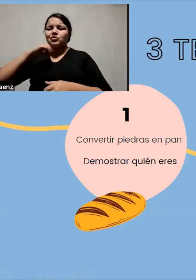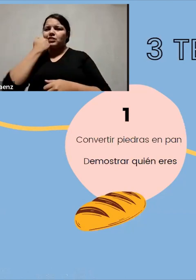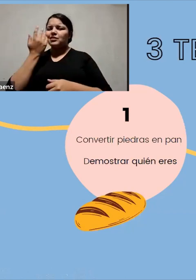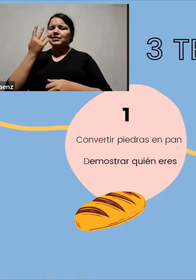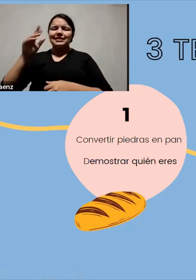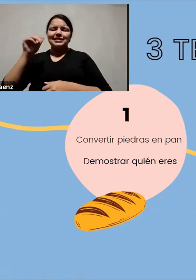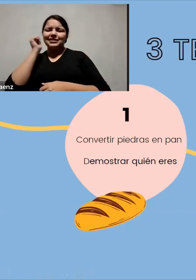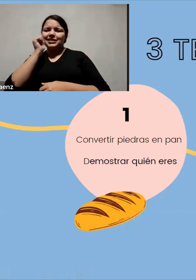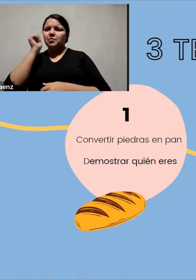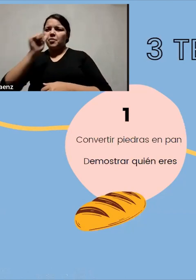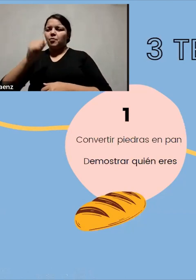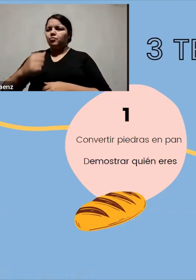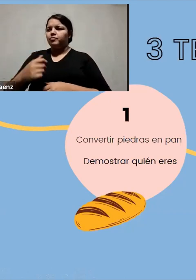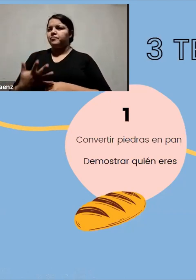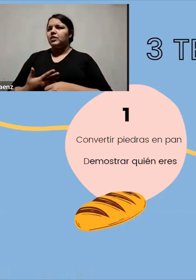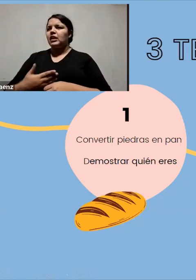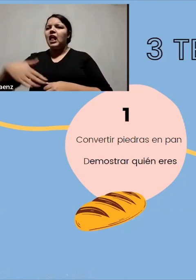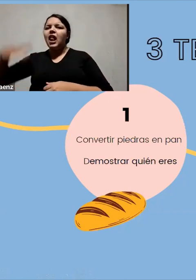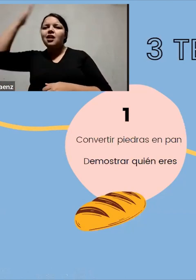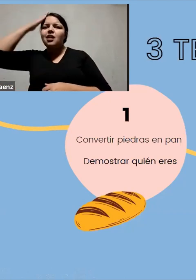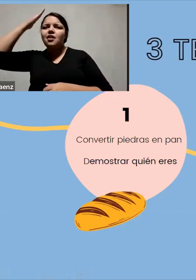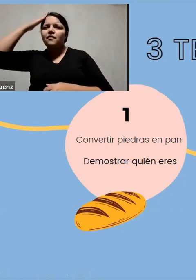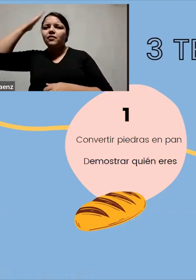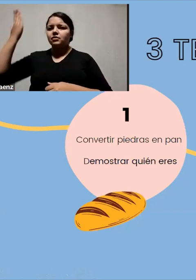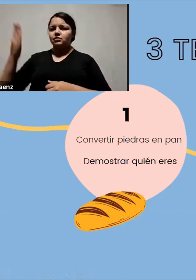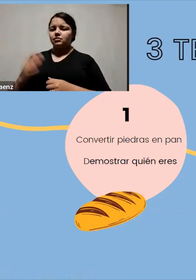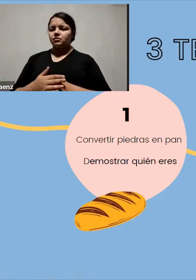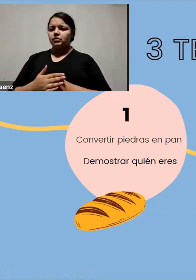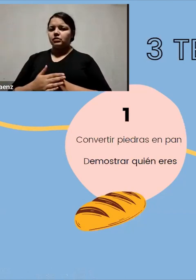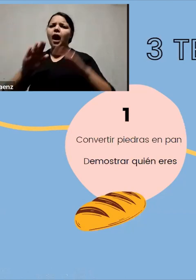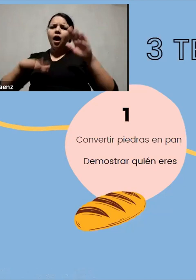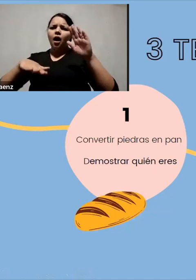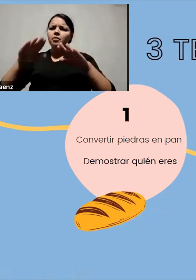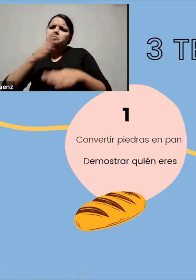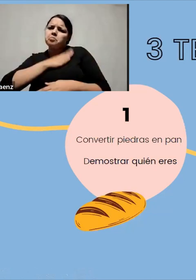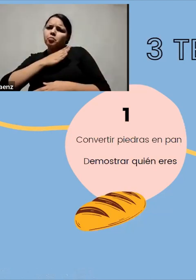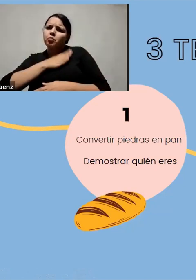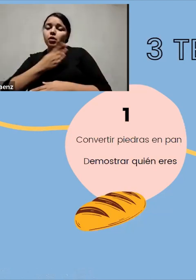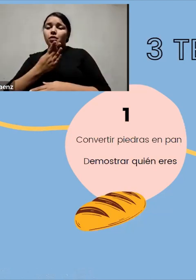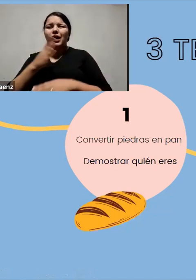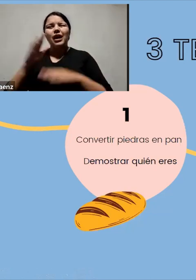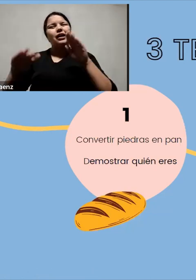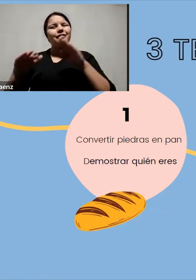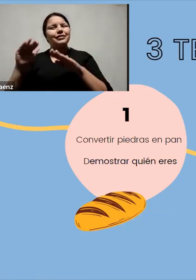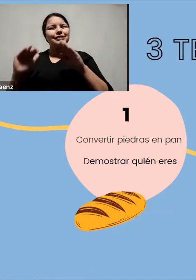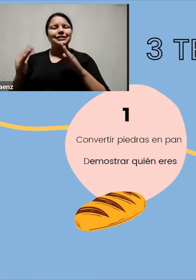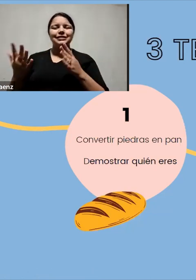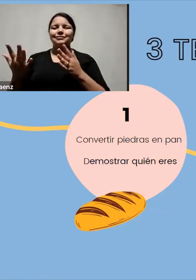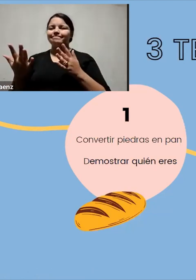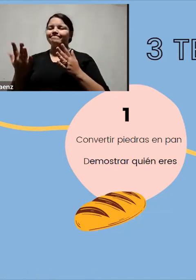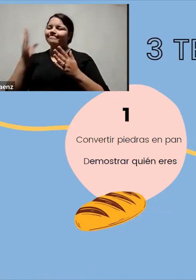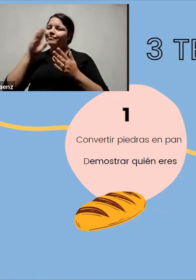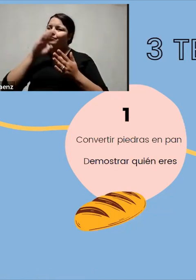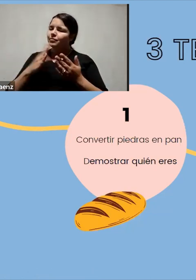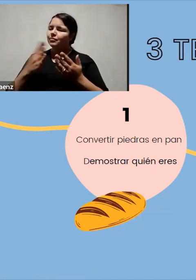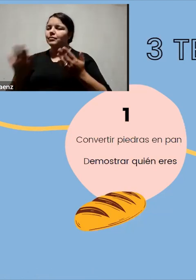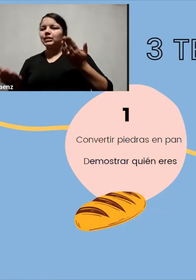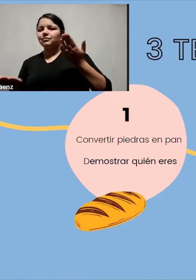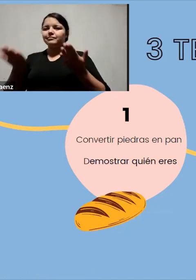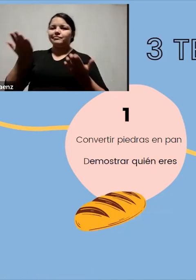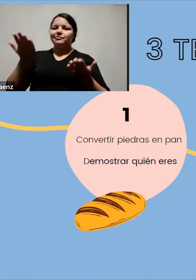Entonces, vamos a estar hablando, si se fijan, de dos posturas. Desde cómo